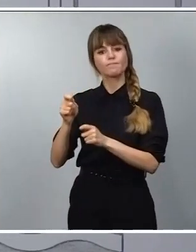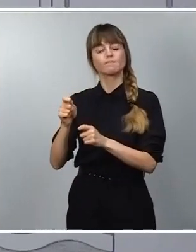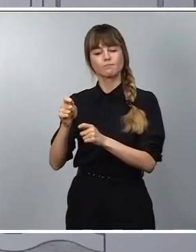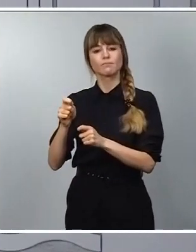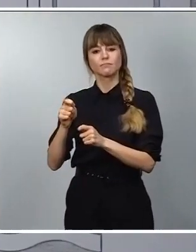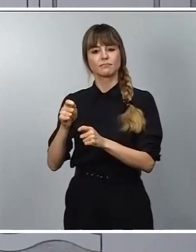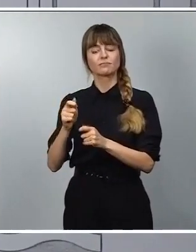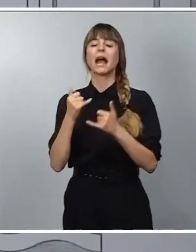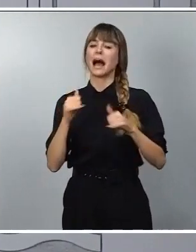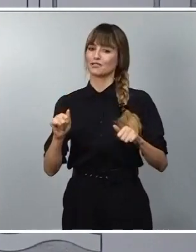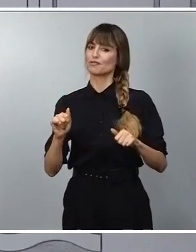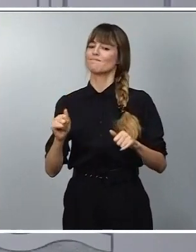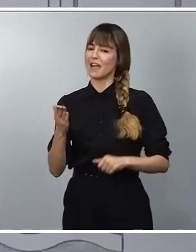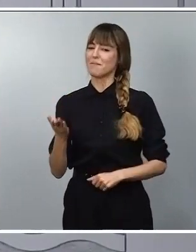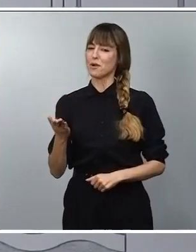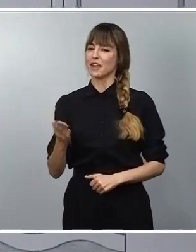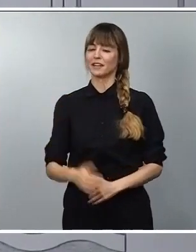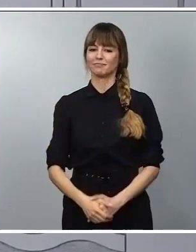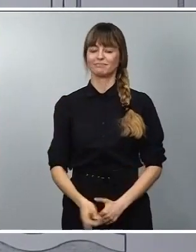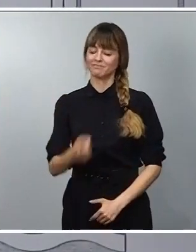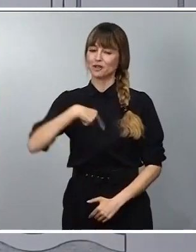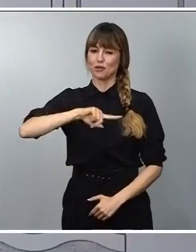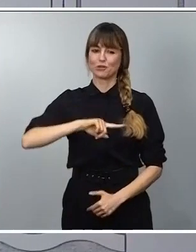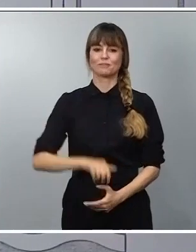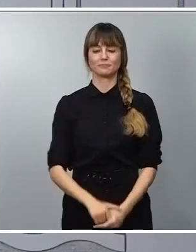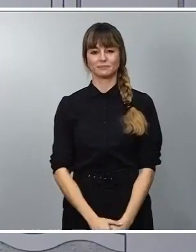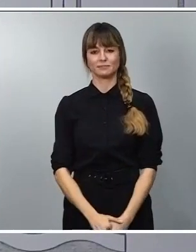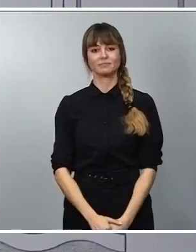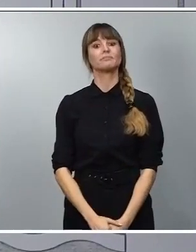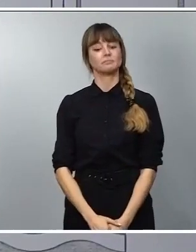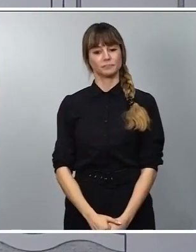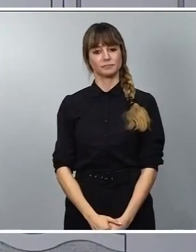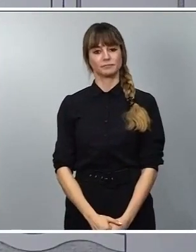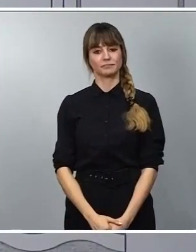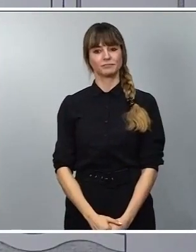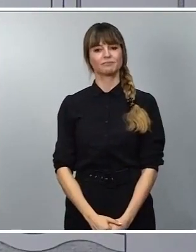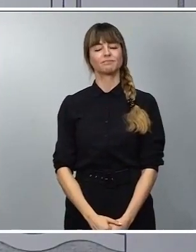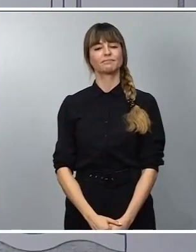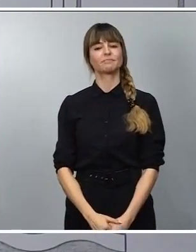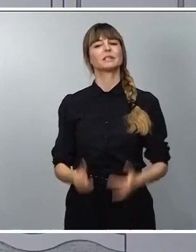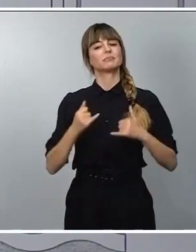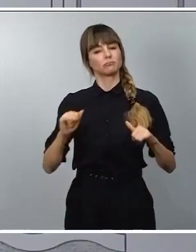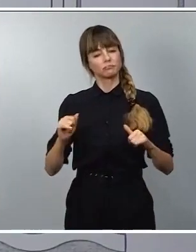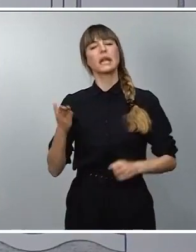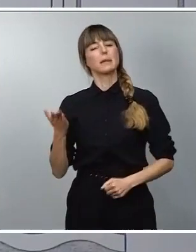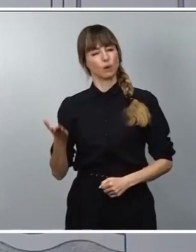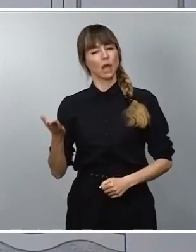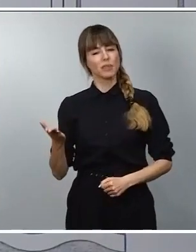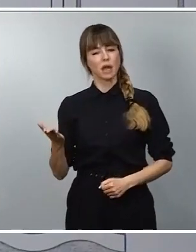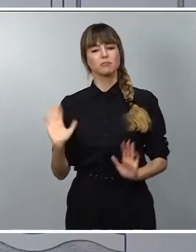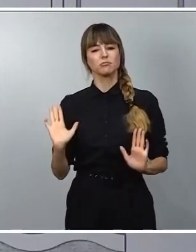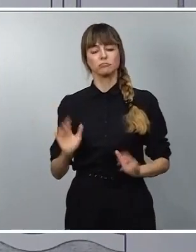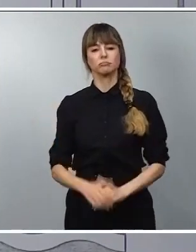parte del acto muy importante para nosotros. Por tanto, hemos atendido este acontecimiento con la trascendencia que exige